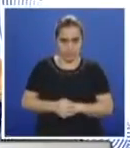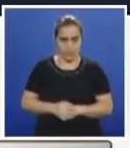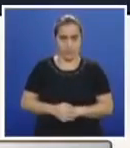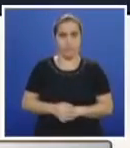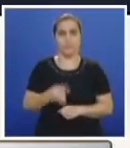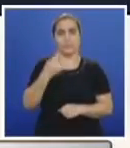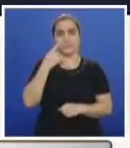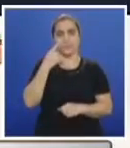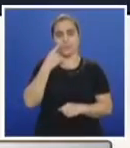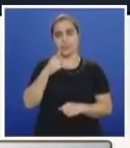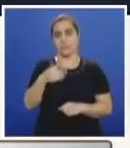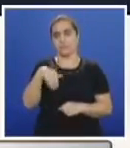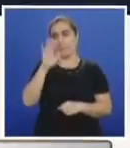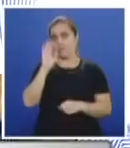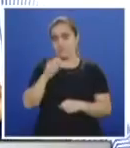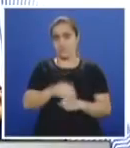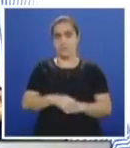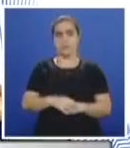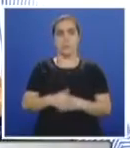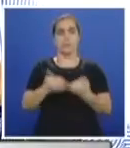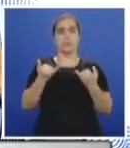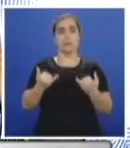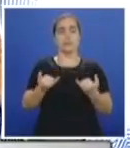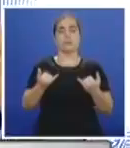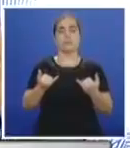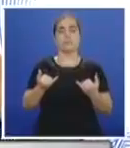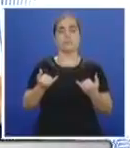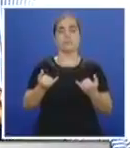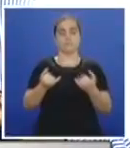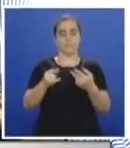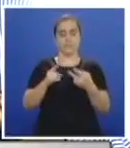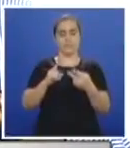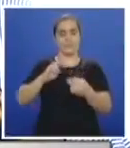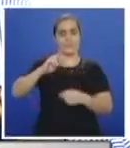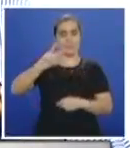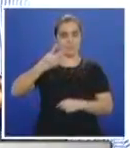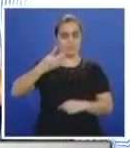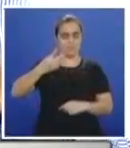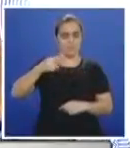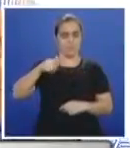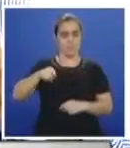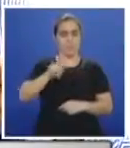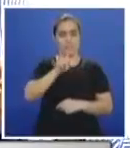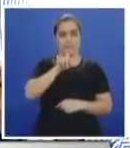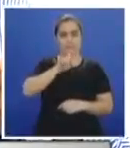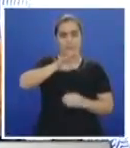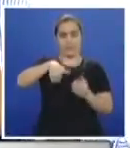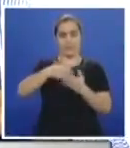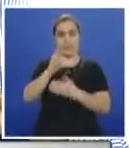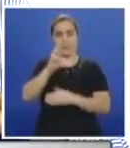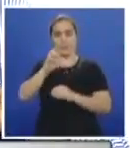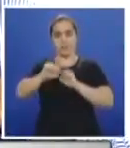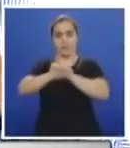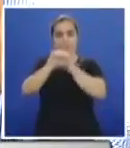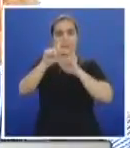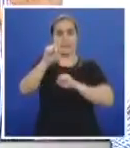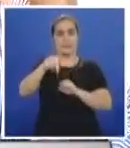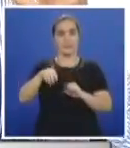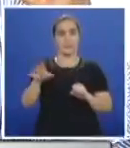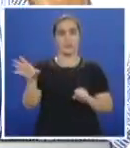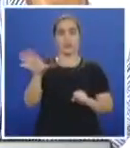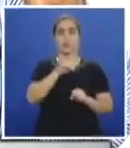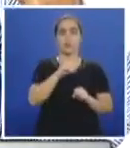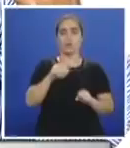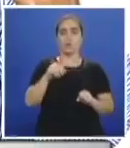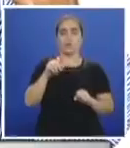es la hora un poco más coyuntural. Lógicamente. El otro efecto es de 6 a 8 de la mañana también. Todo